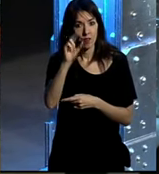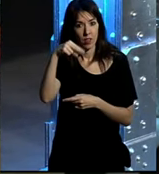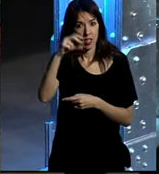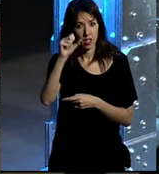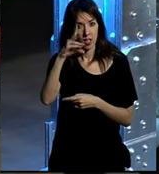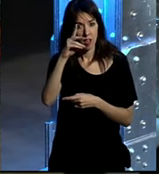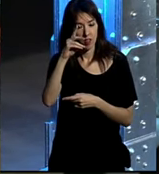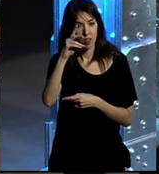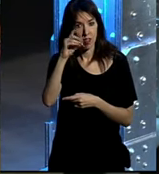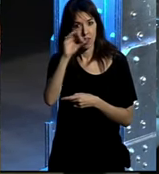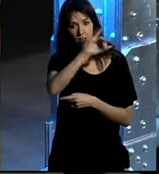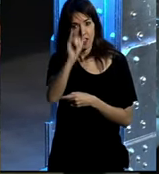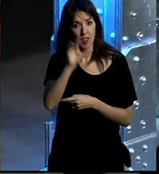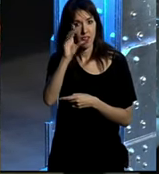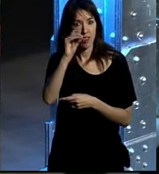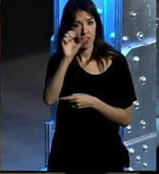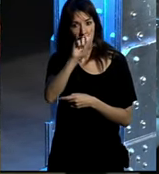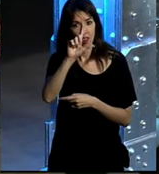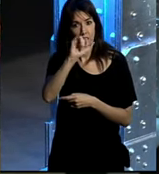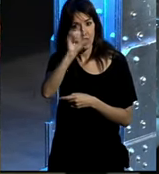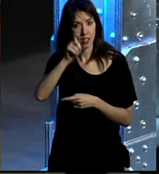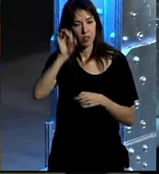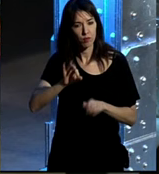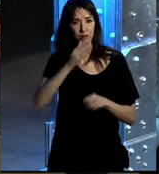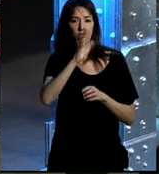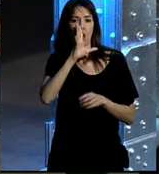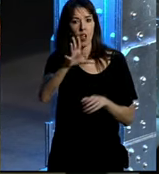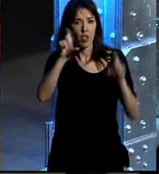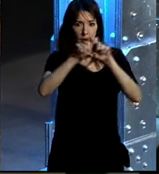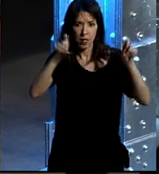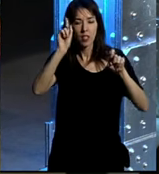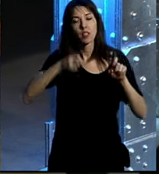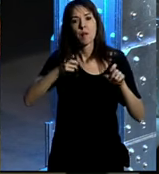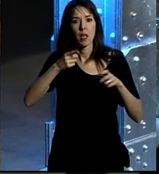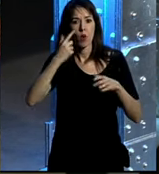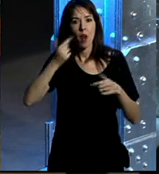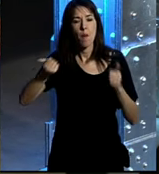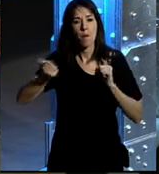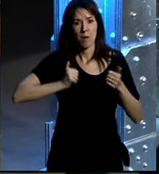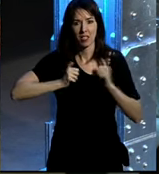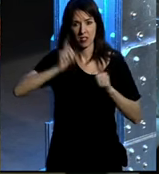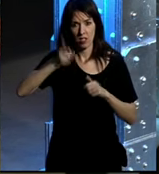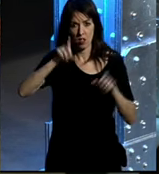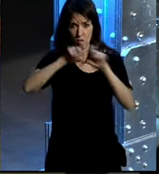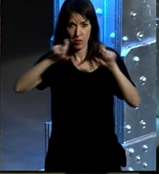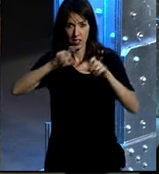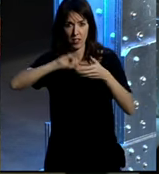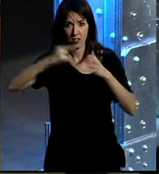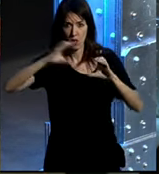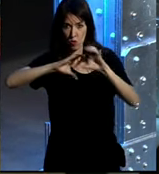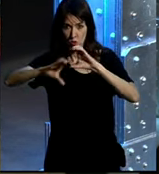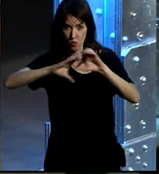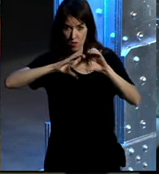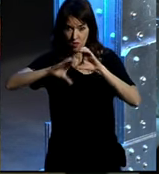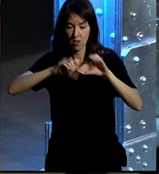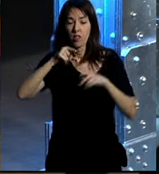Fernández de Lis, Fernando Fernández de Lis, licenciado en Empresariales y Máster en Dirección de Empresas de Telecomunicaciones por el Instituto de Empresa,